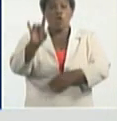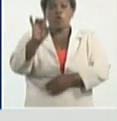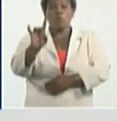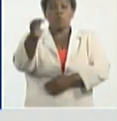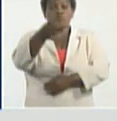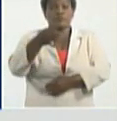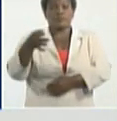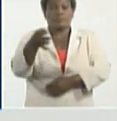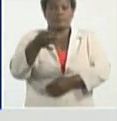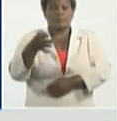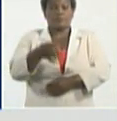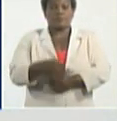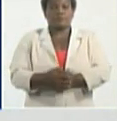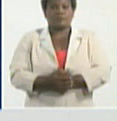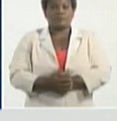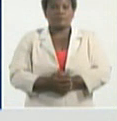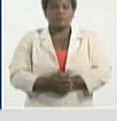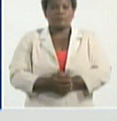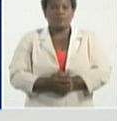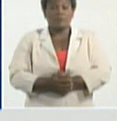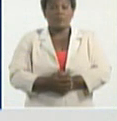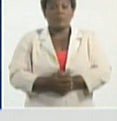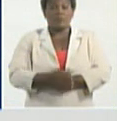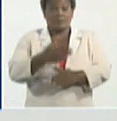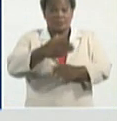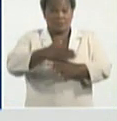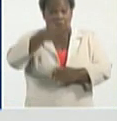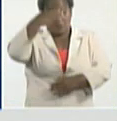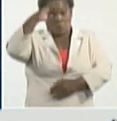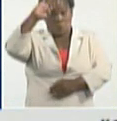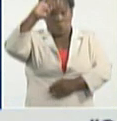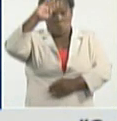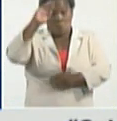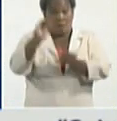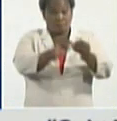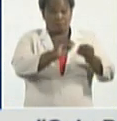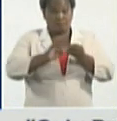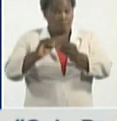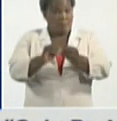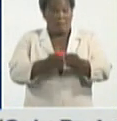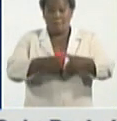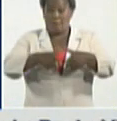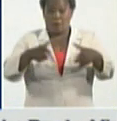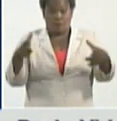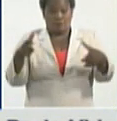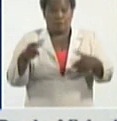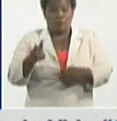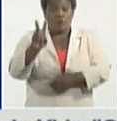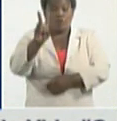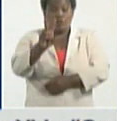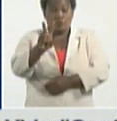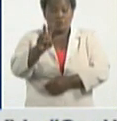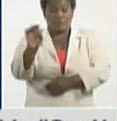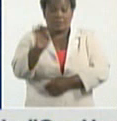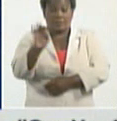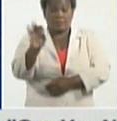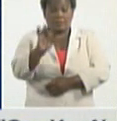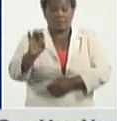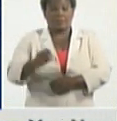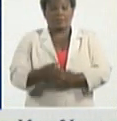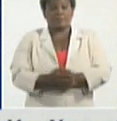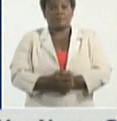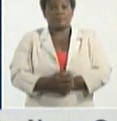municipios. El municipio de Santiago de Cuba, con la transmisión mayor, 273 pacientes ayer,